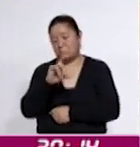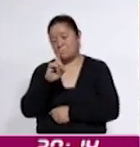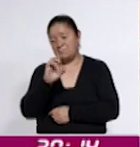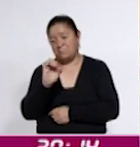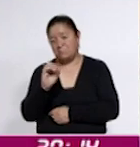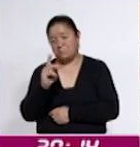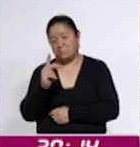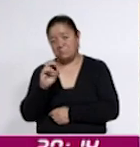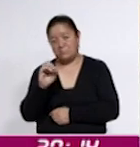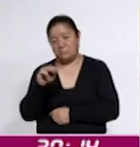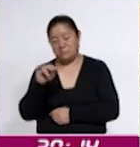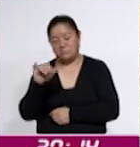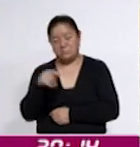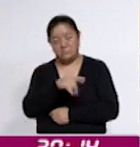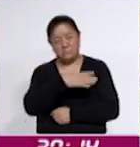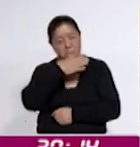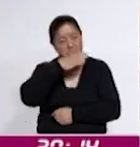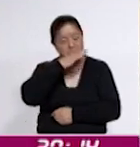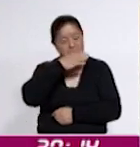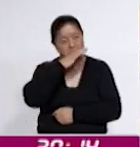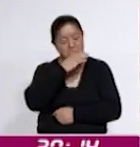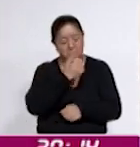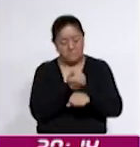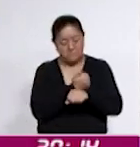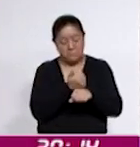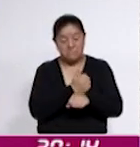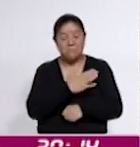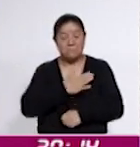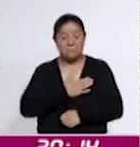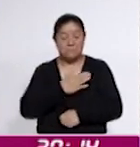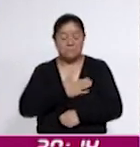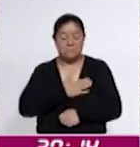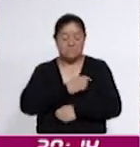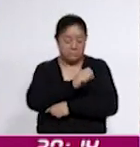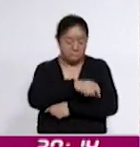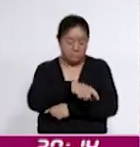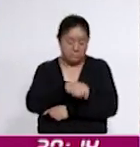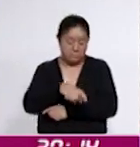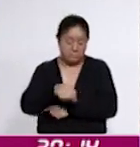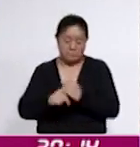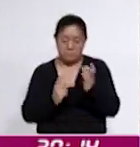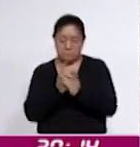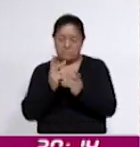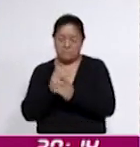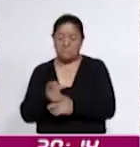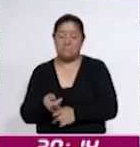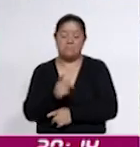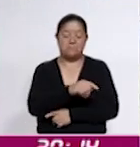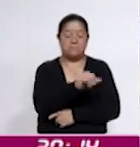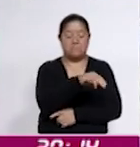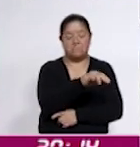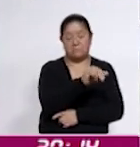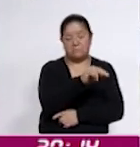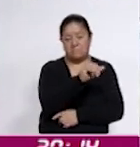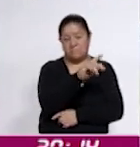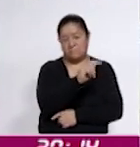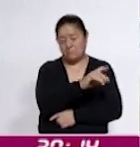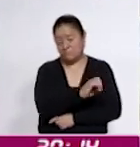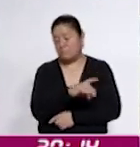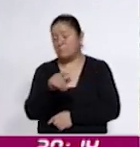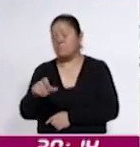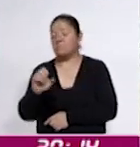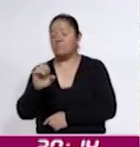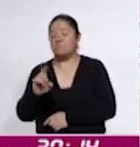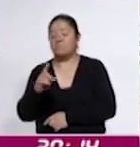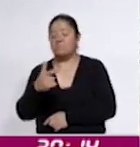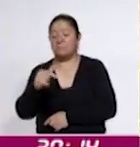maíz criollo amarillo que nosotros sembramos. En tanto, el productor de amaranto, Edgardo Romero Rodríguez, calardonado con